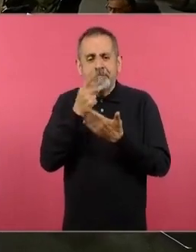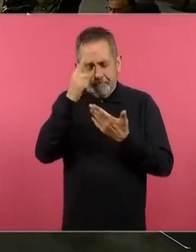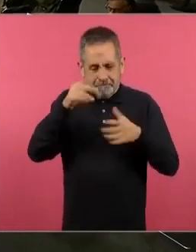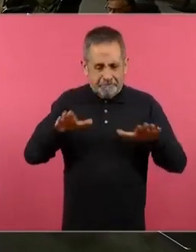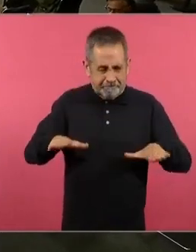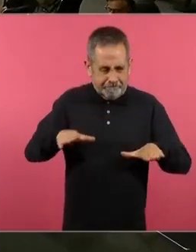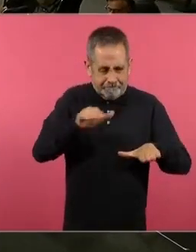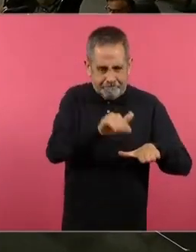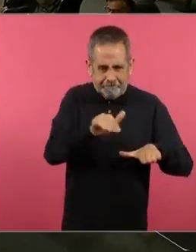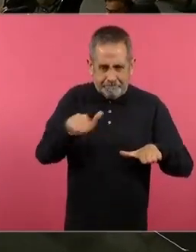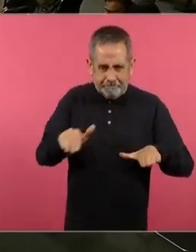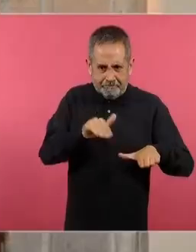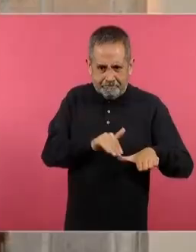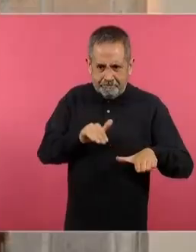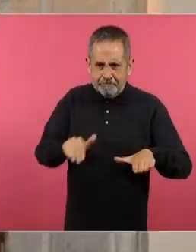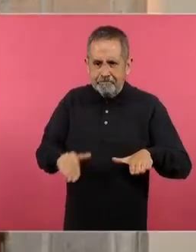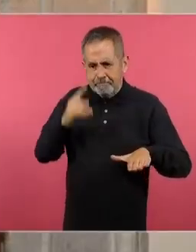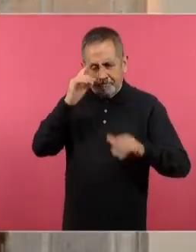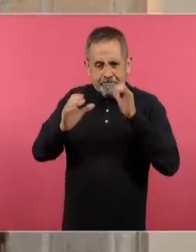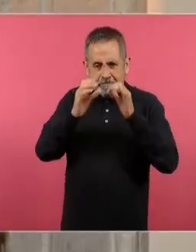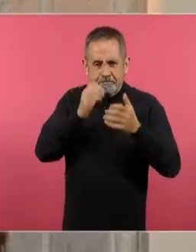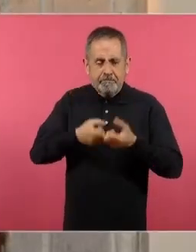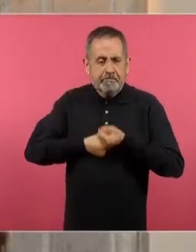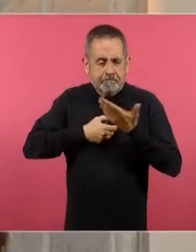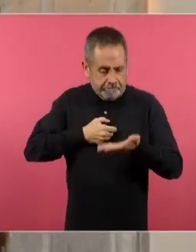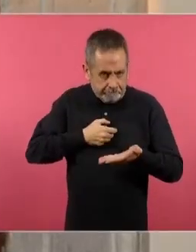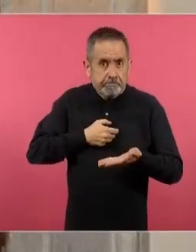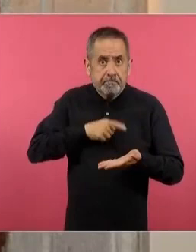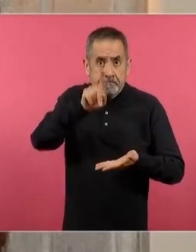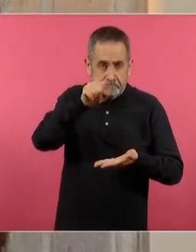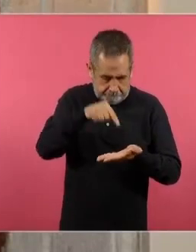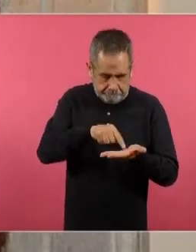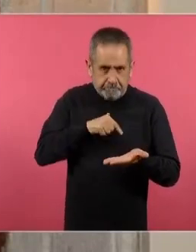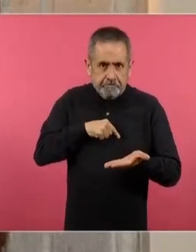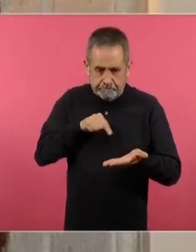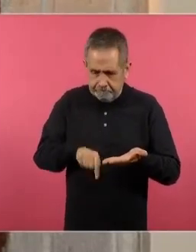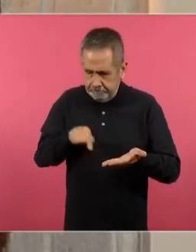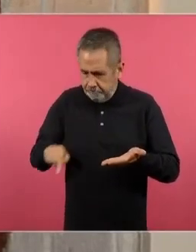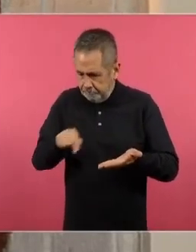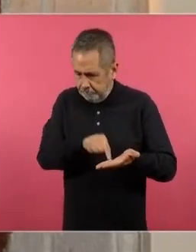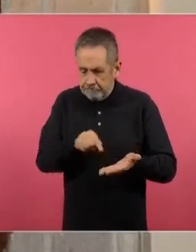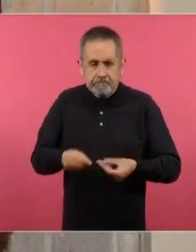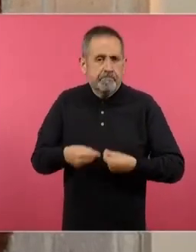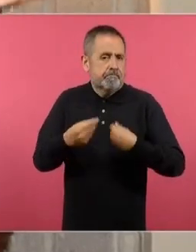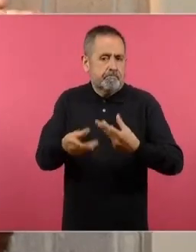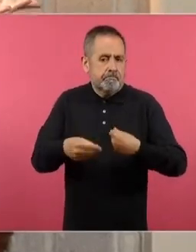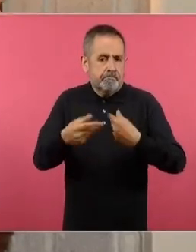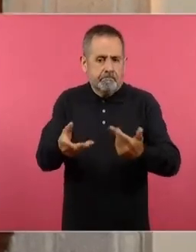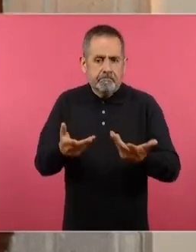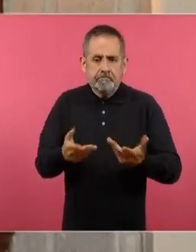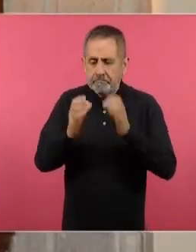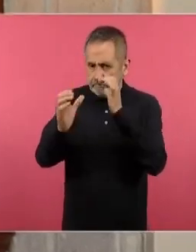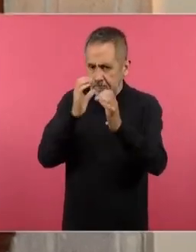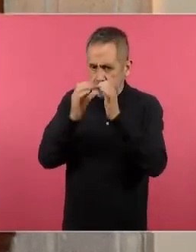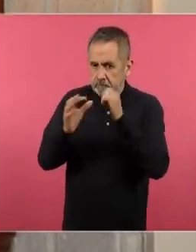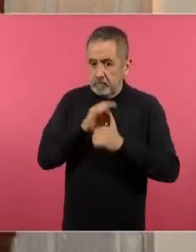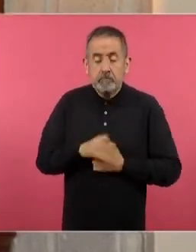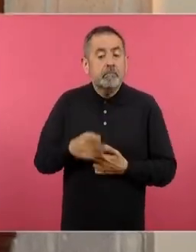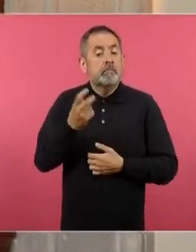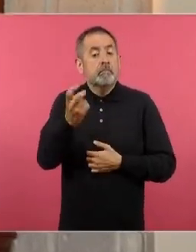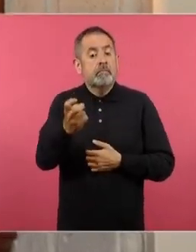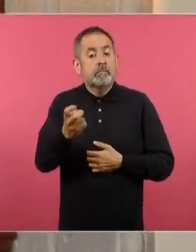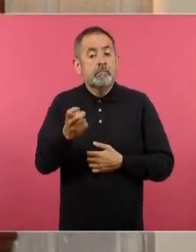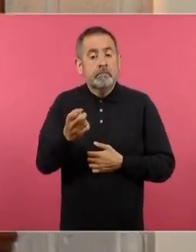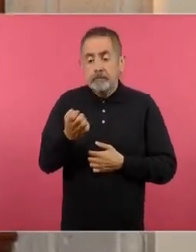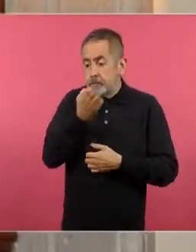comunicación y ya vienen en los libros. Tal parece, y voy a decirlo muy egoístamente, que la nueva escuela mexicana estuvo pensado para